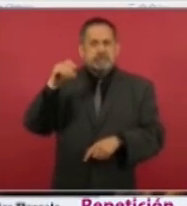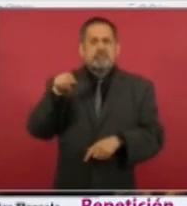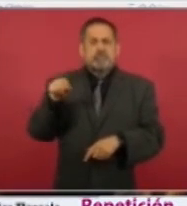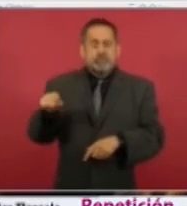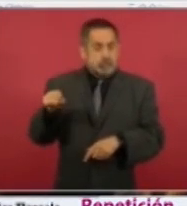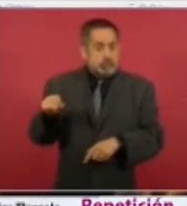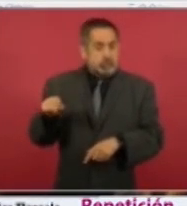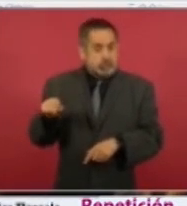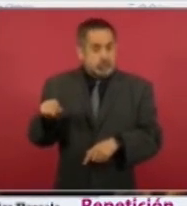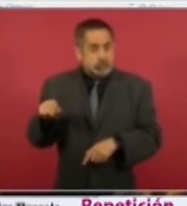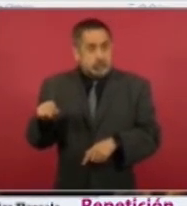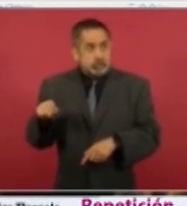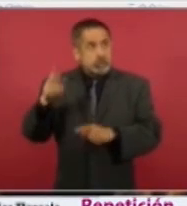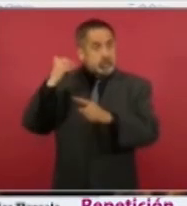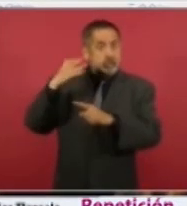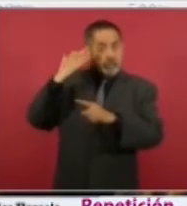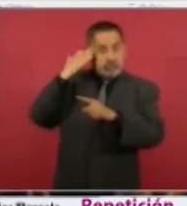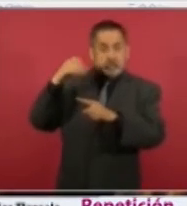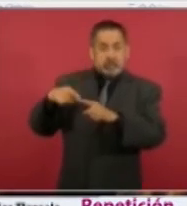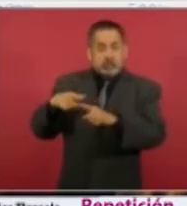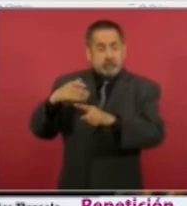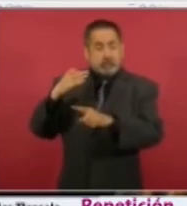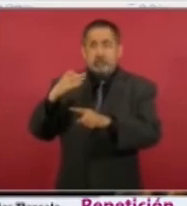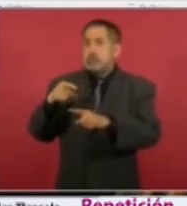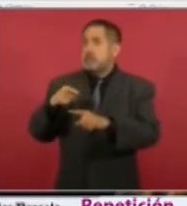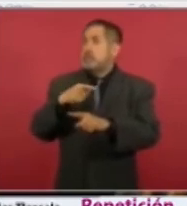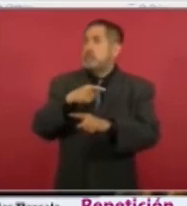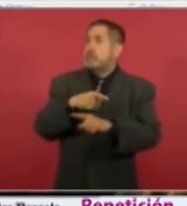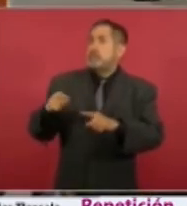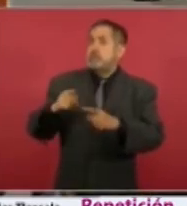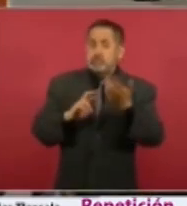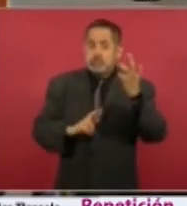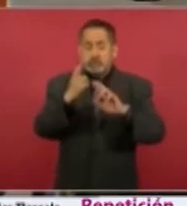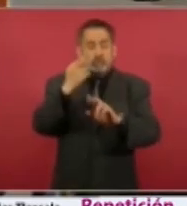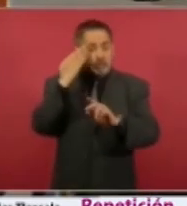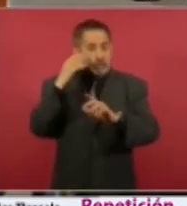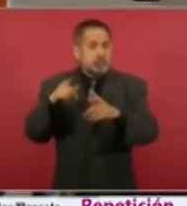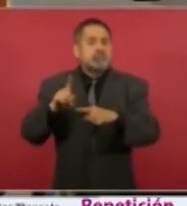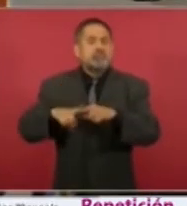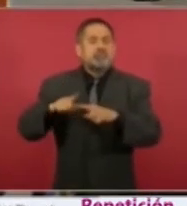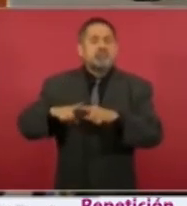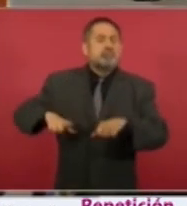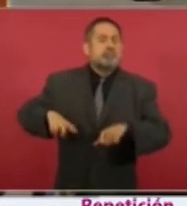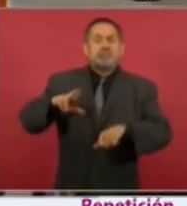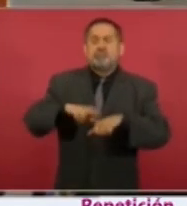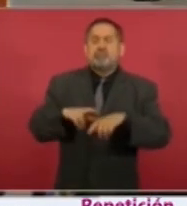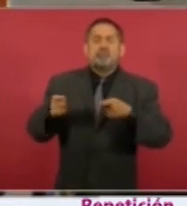Campeche, Veracruz y Tlaxcala fueron los que en más porcentajes salieron a sufragar en este ejercicio democrático. Gracias.